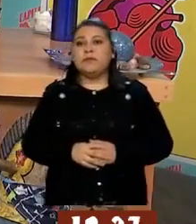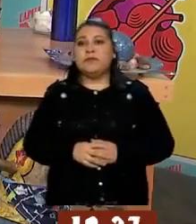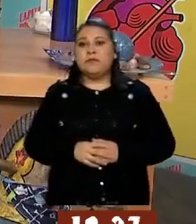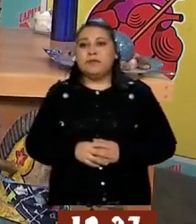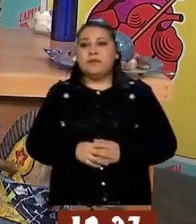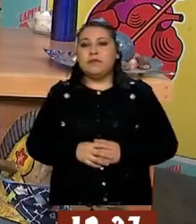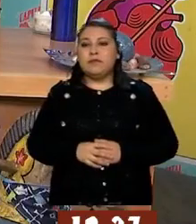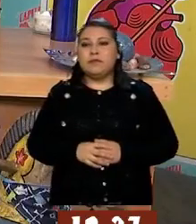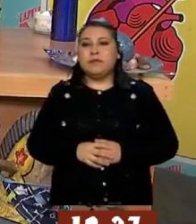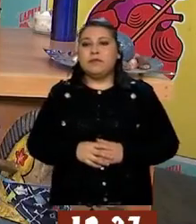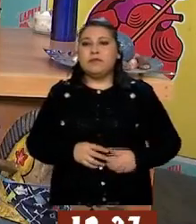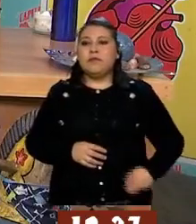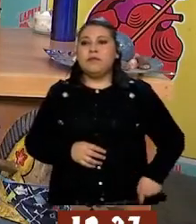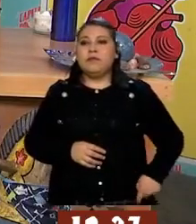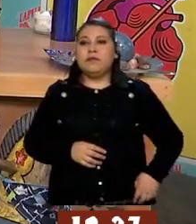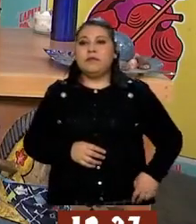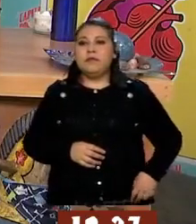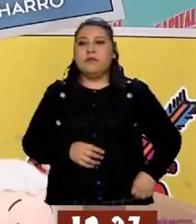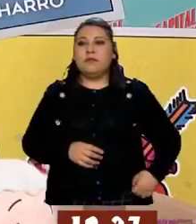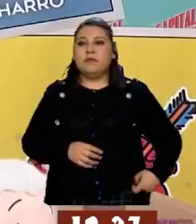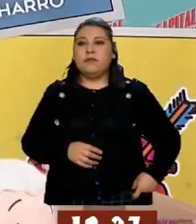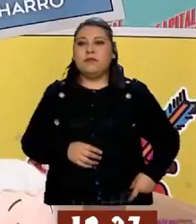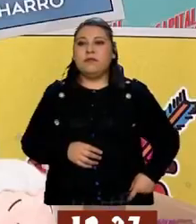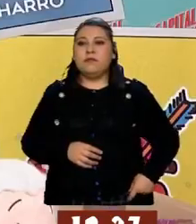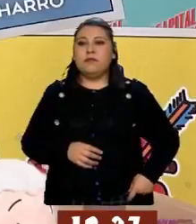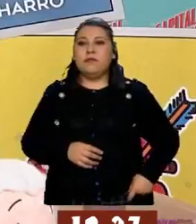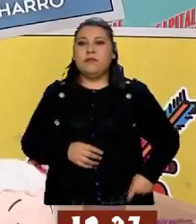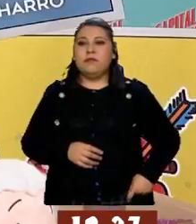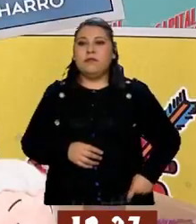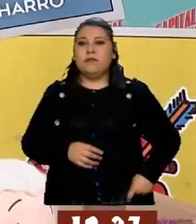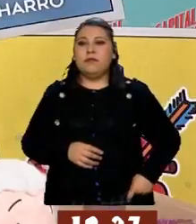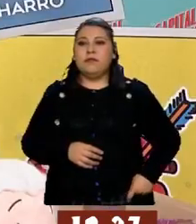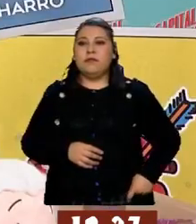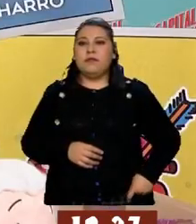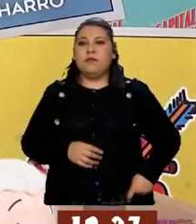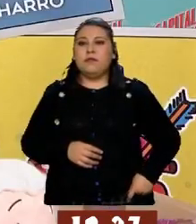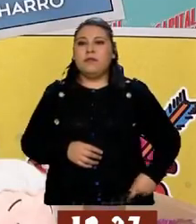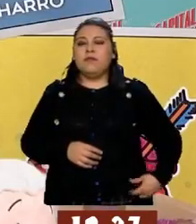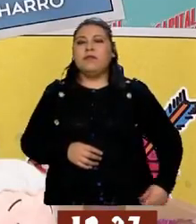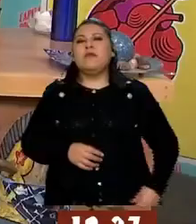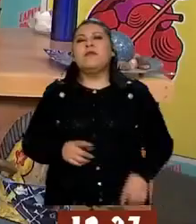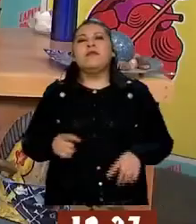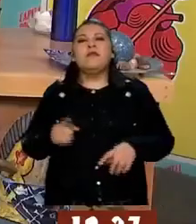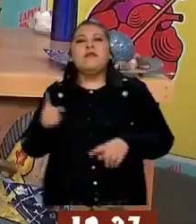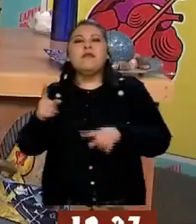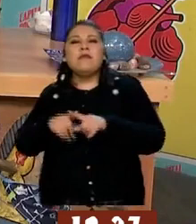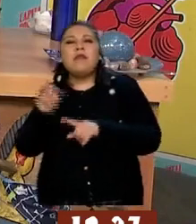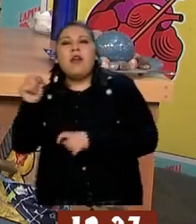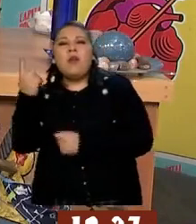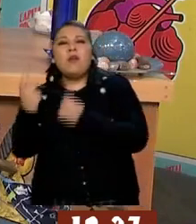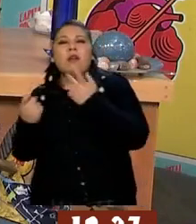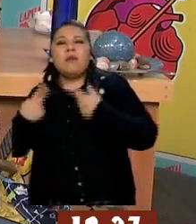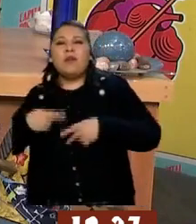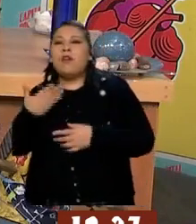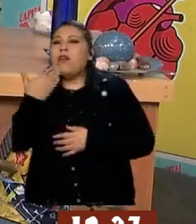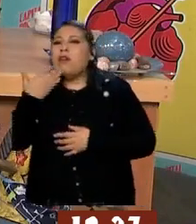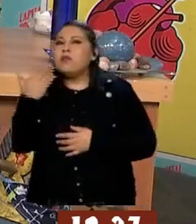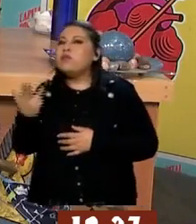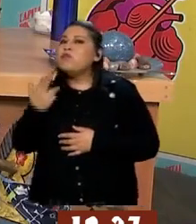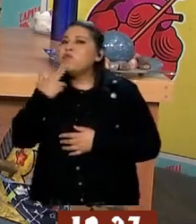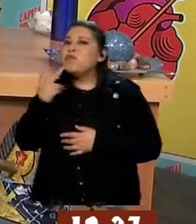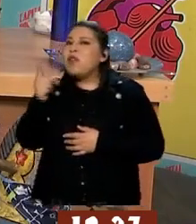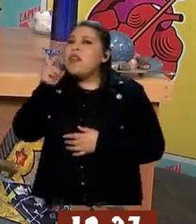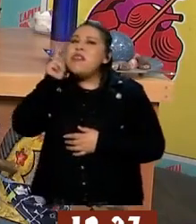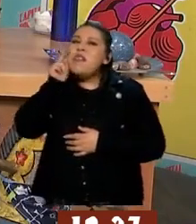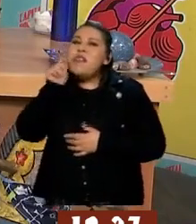fíjese en dónde la consumen, porque eso de que el limón fuese la carne no es cierto. No matan las bacterias el limón, ¿verdad? No, no, solo